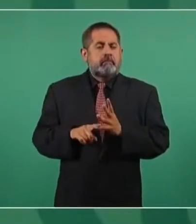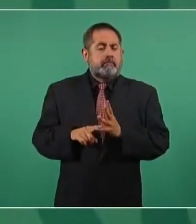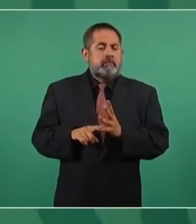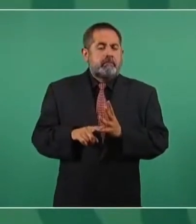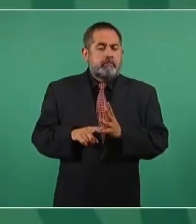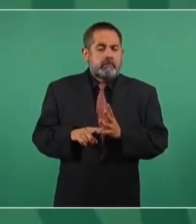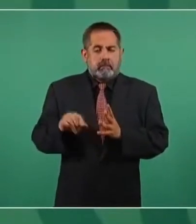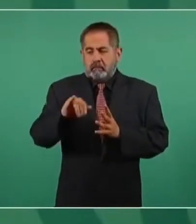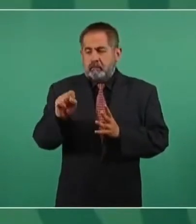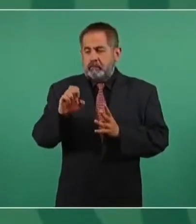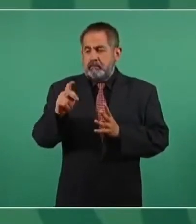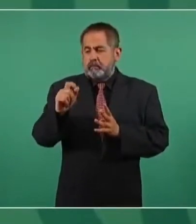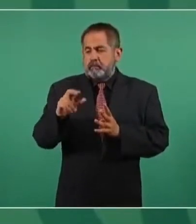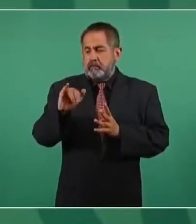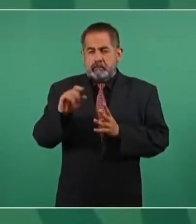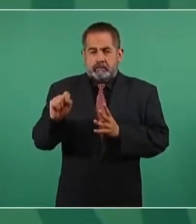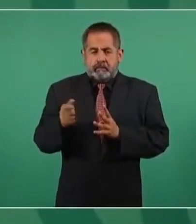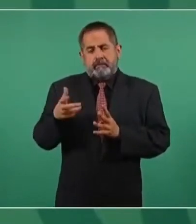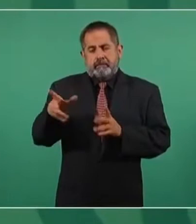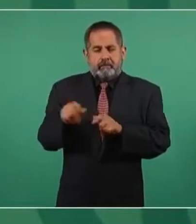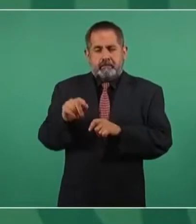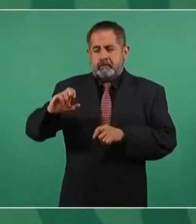José María Pérez Gaichema